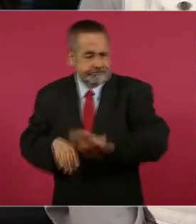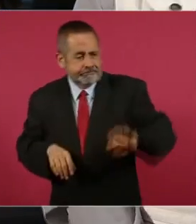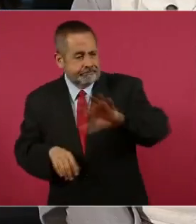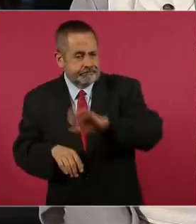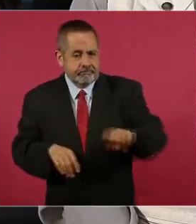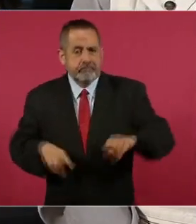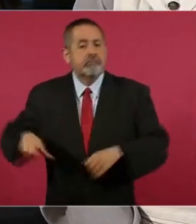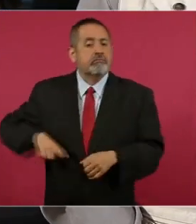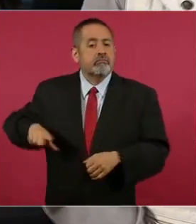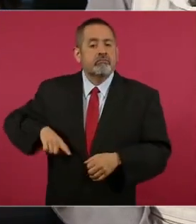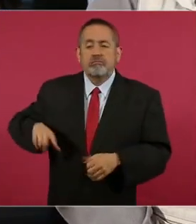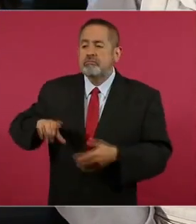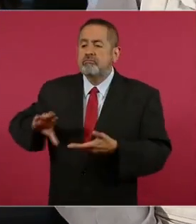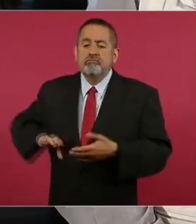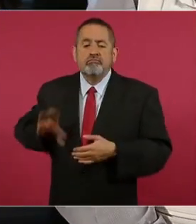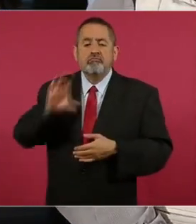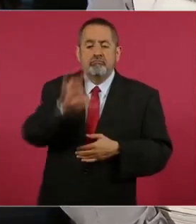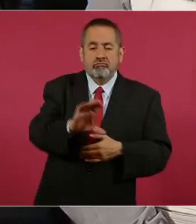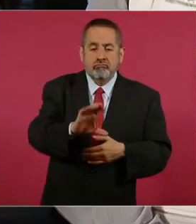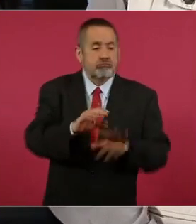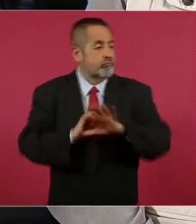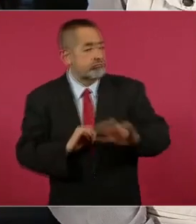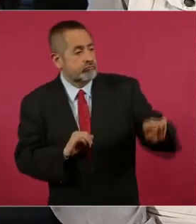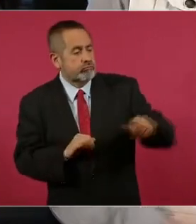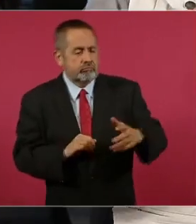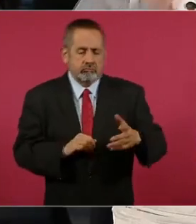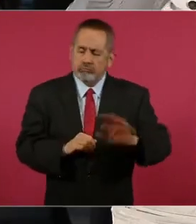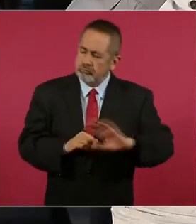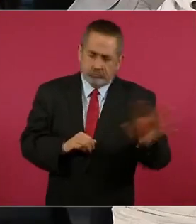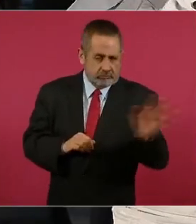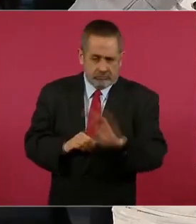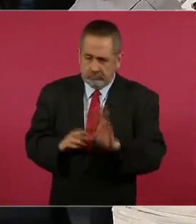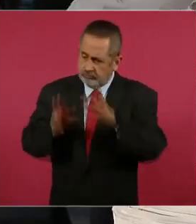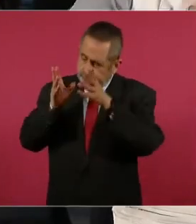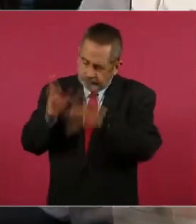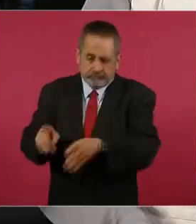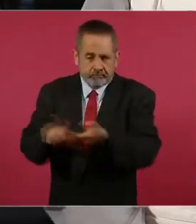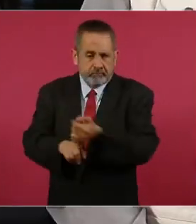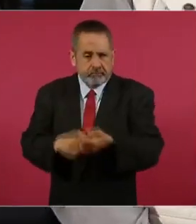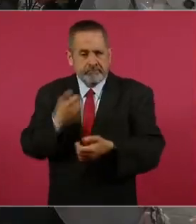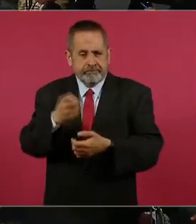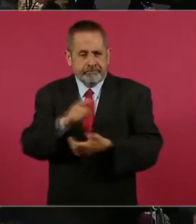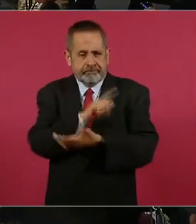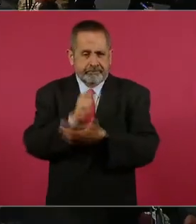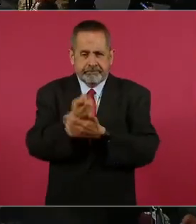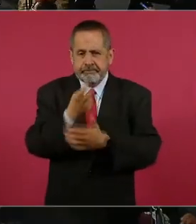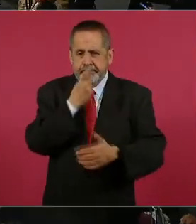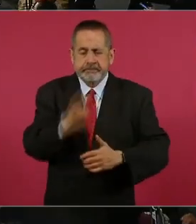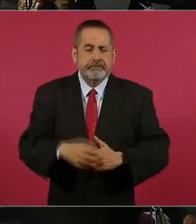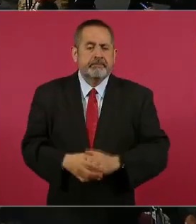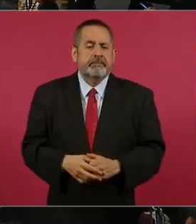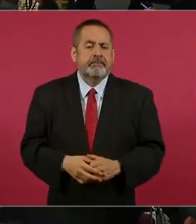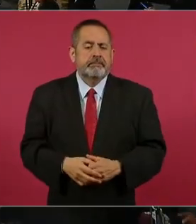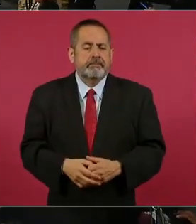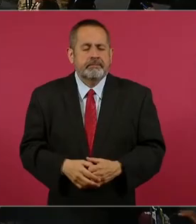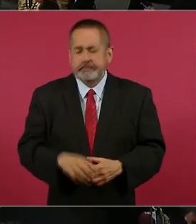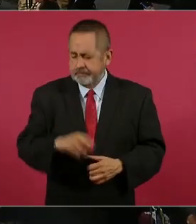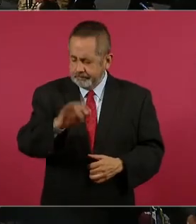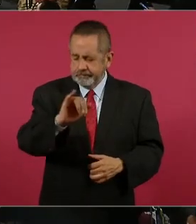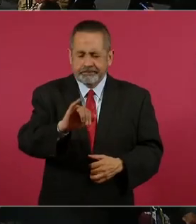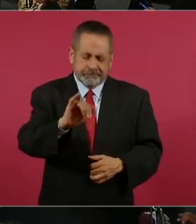público al sector privado, pues bueno, ahora es esta controversia que podía caerse esta ley. Sí, pero es lo mismo,